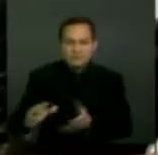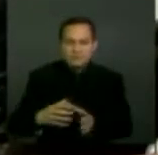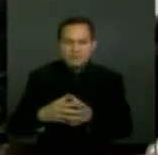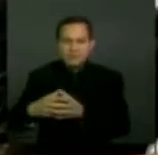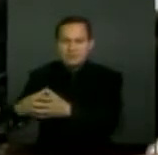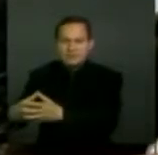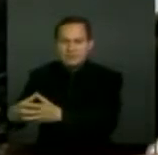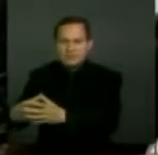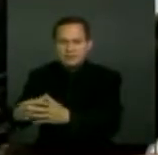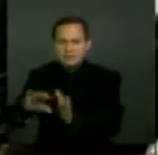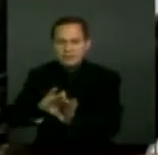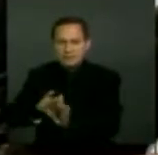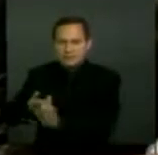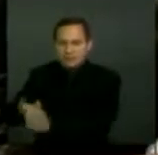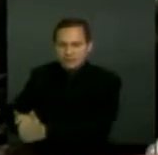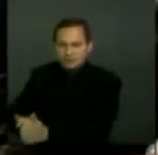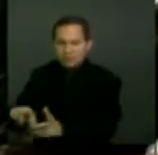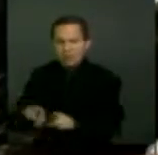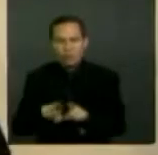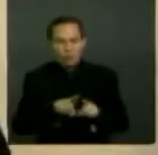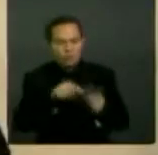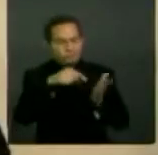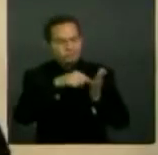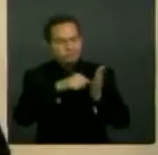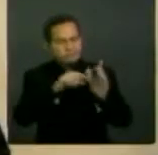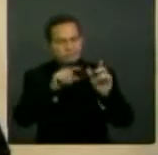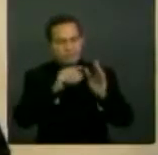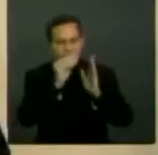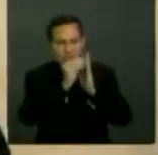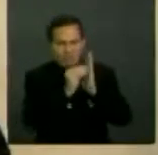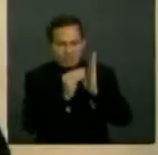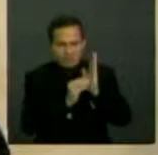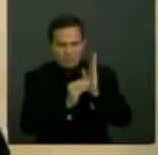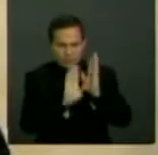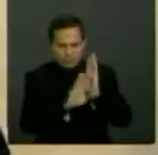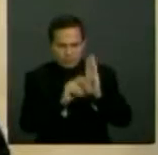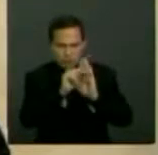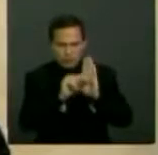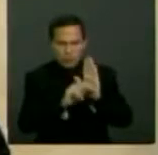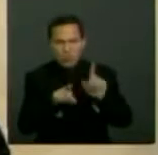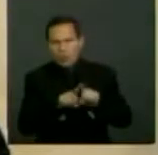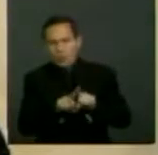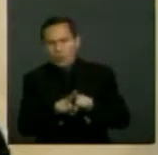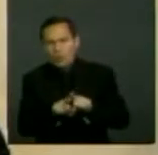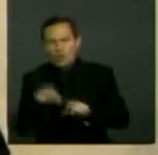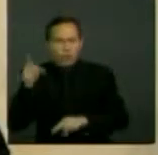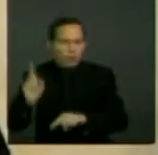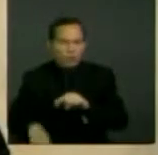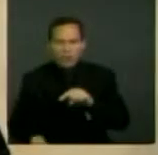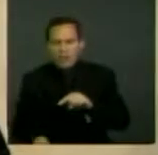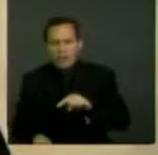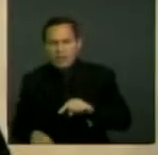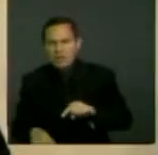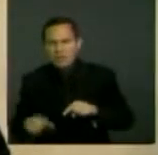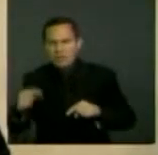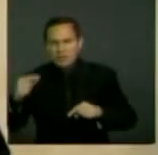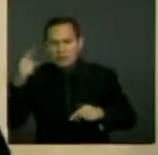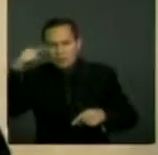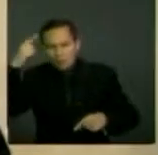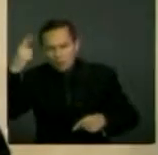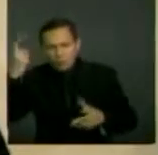de términos en el marco normativo como personas minusválidas, inválidas, dementes,